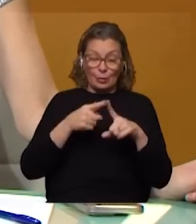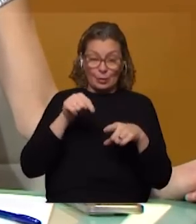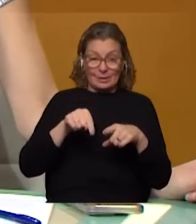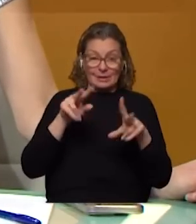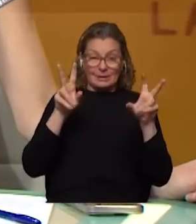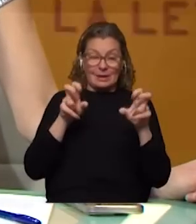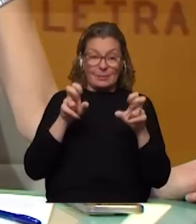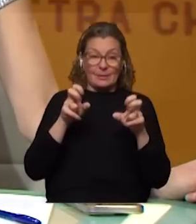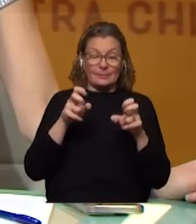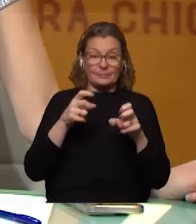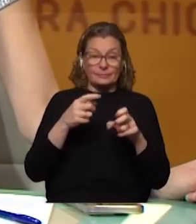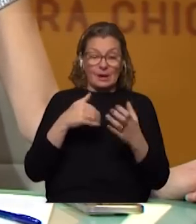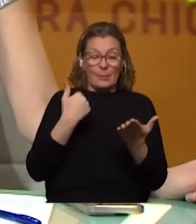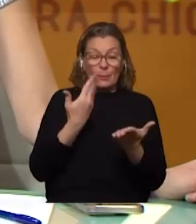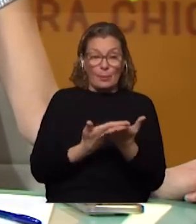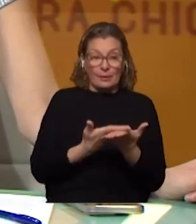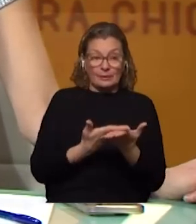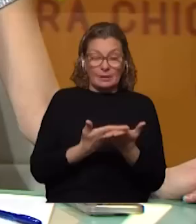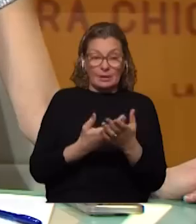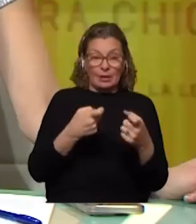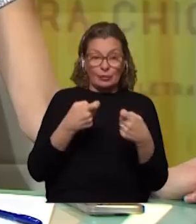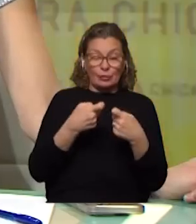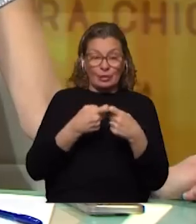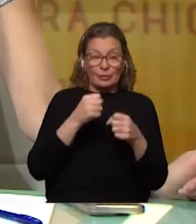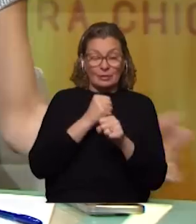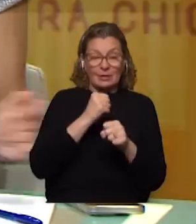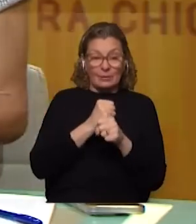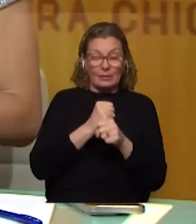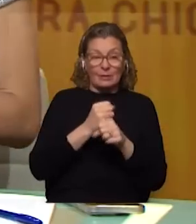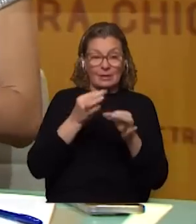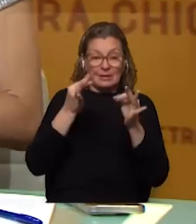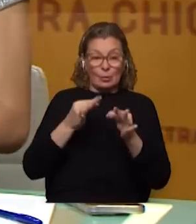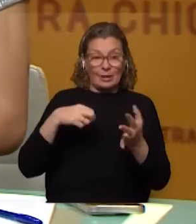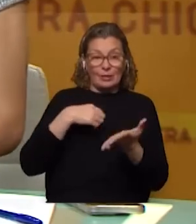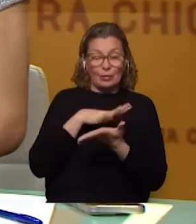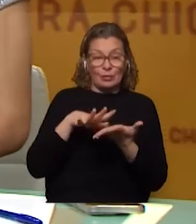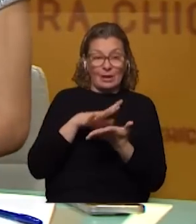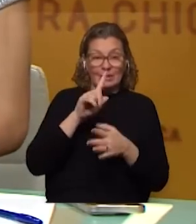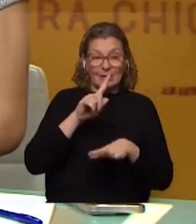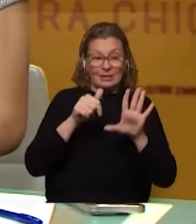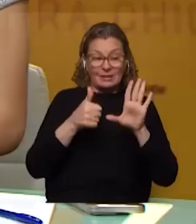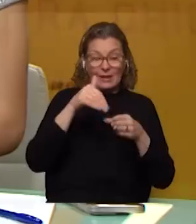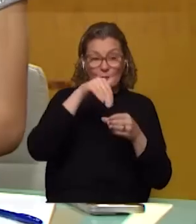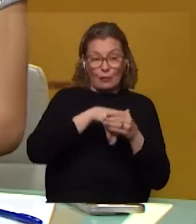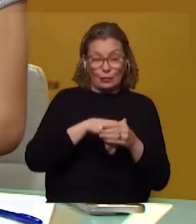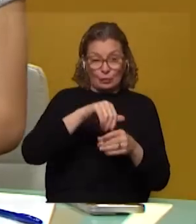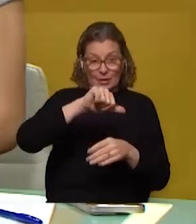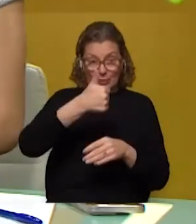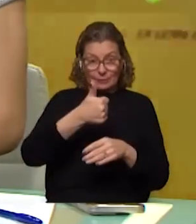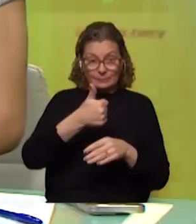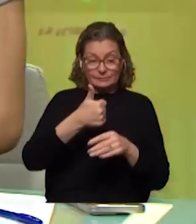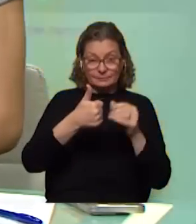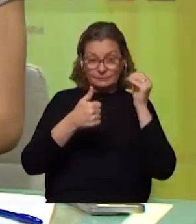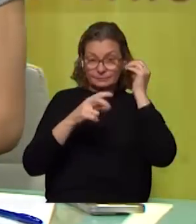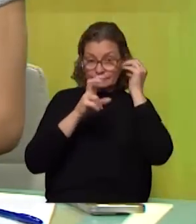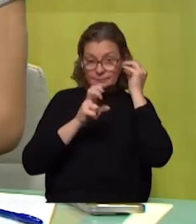que eran la propuesta de asociación de trabajadores de la seguridad social que obtuvo 16 votos y ganó la